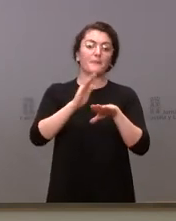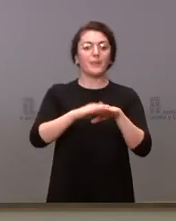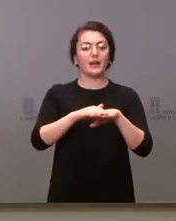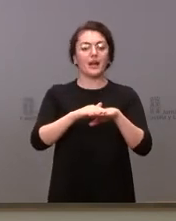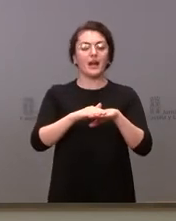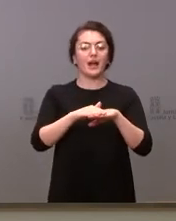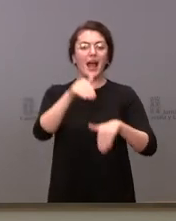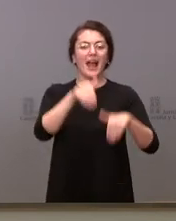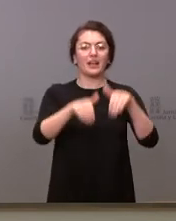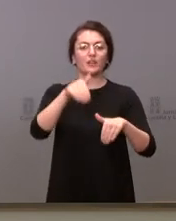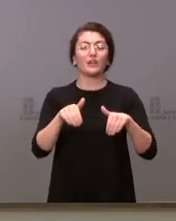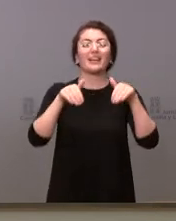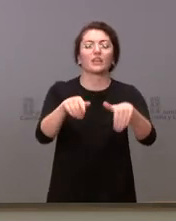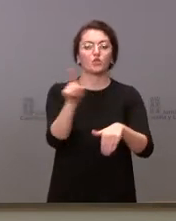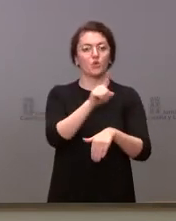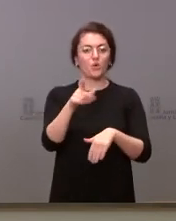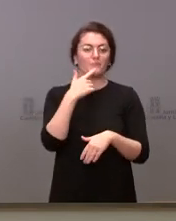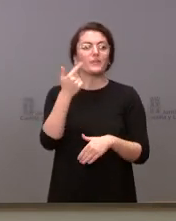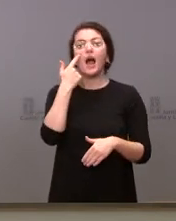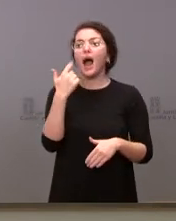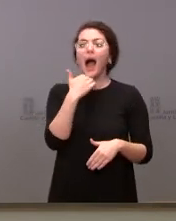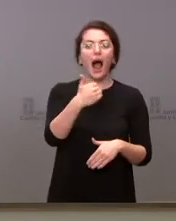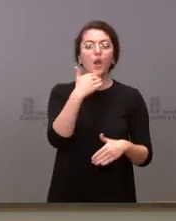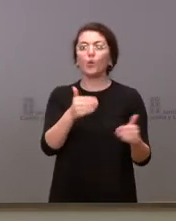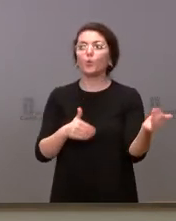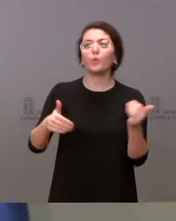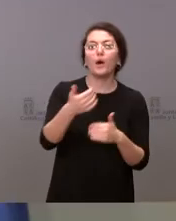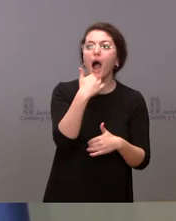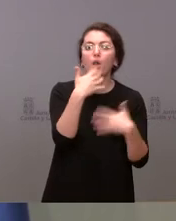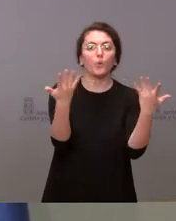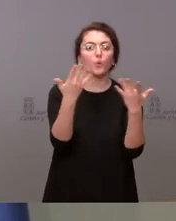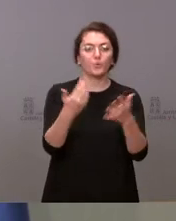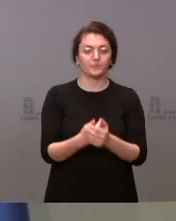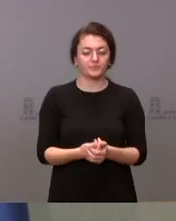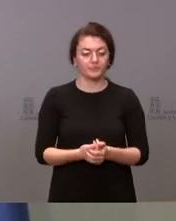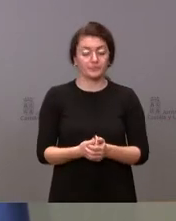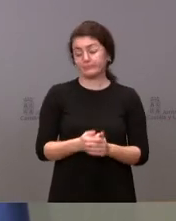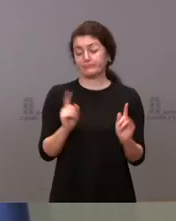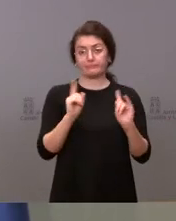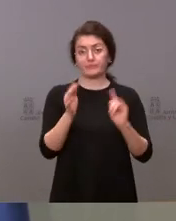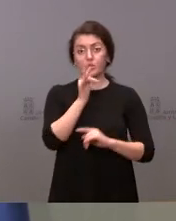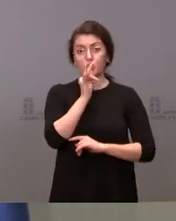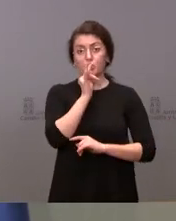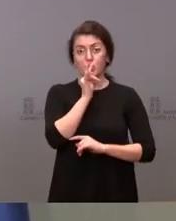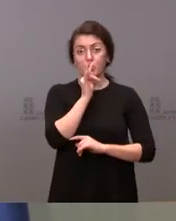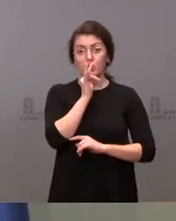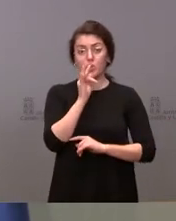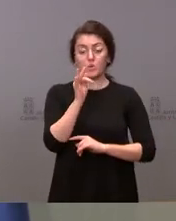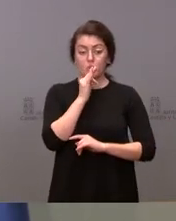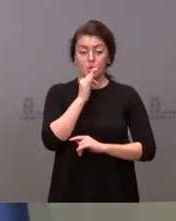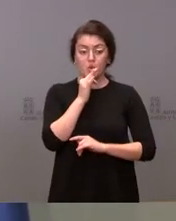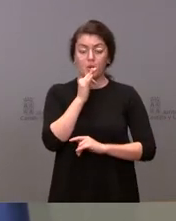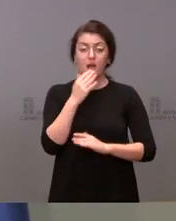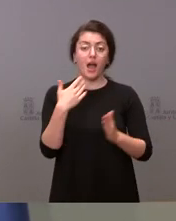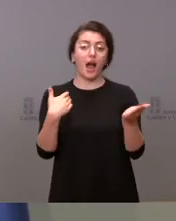elecciones, ¿ha habido algún avance, ha habido alguna contrapropuesta? Bueno, no, de momento estamos aún hablando